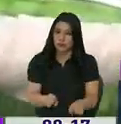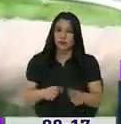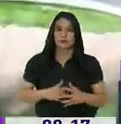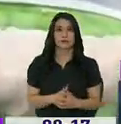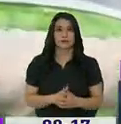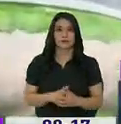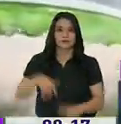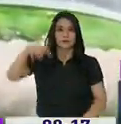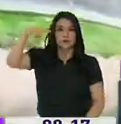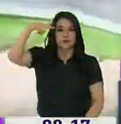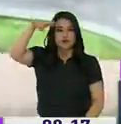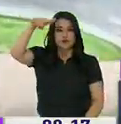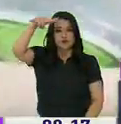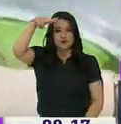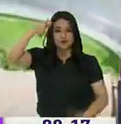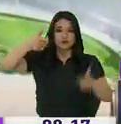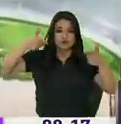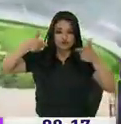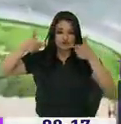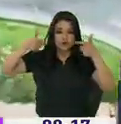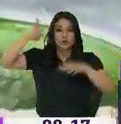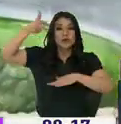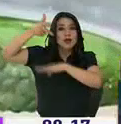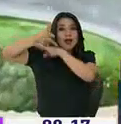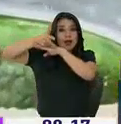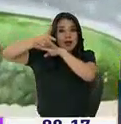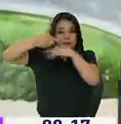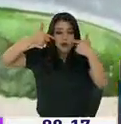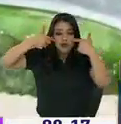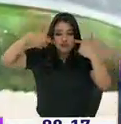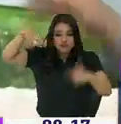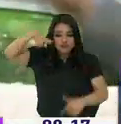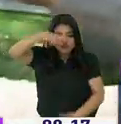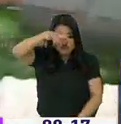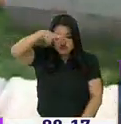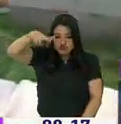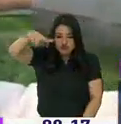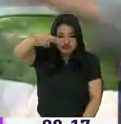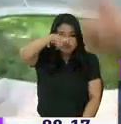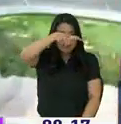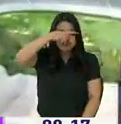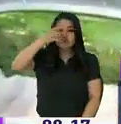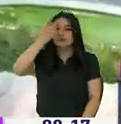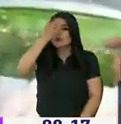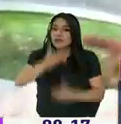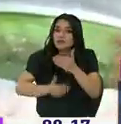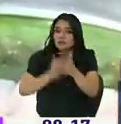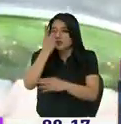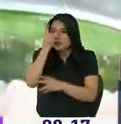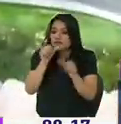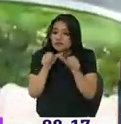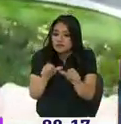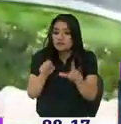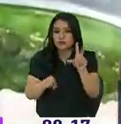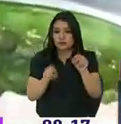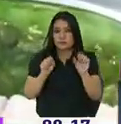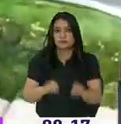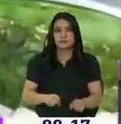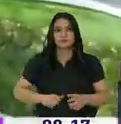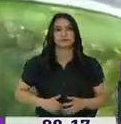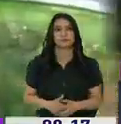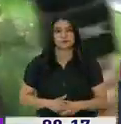unos drones midiendo cómo está comportándose el tráfico para tomar la decisión respecto a mantener o no los contraflujos.